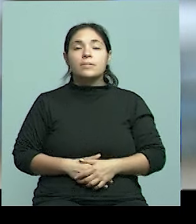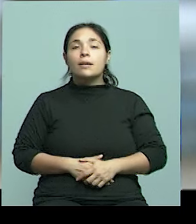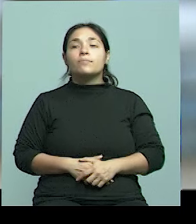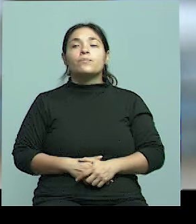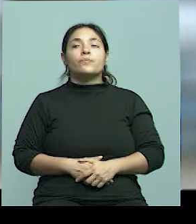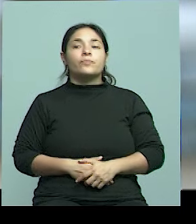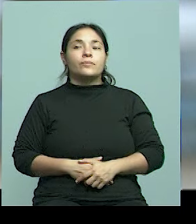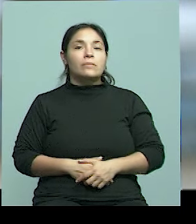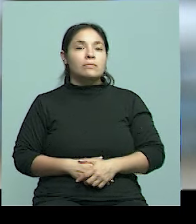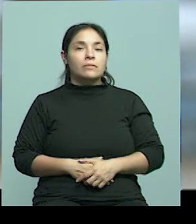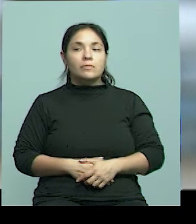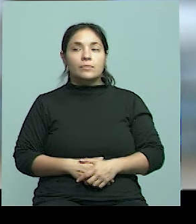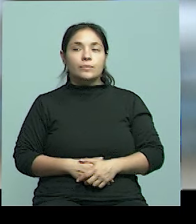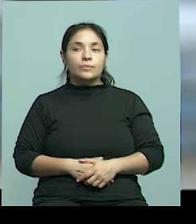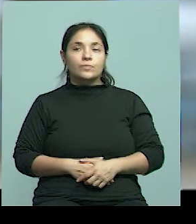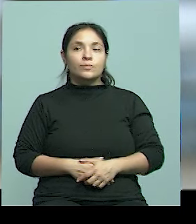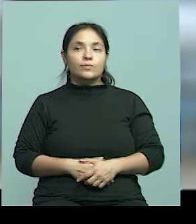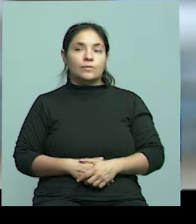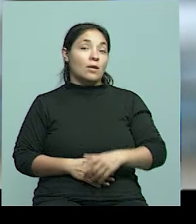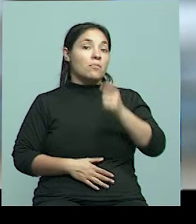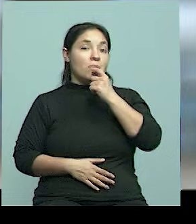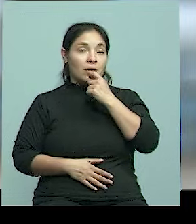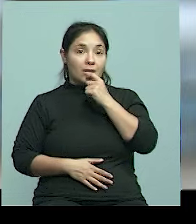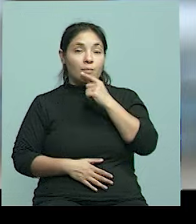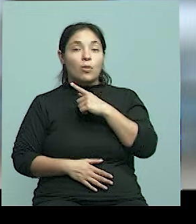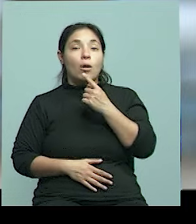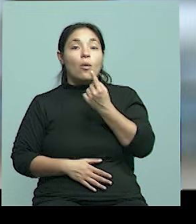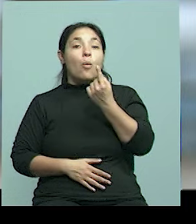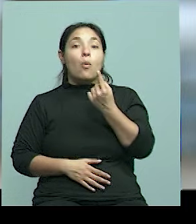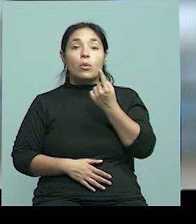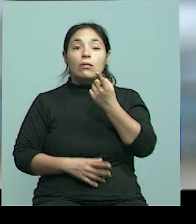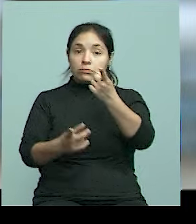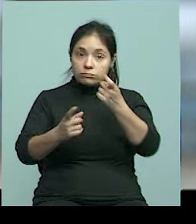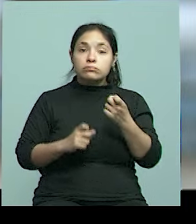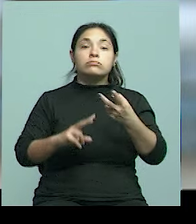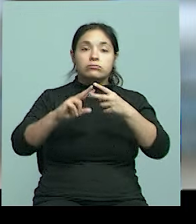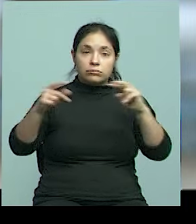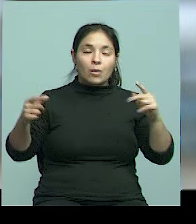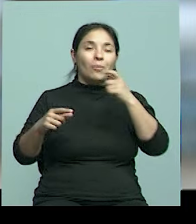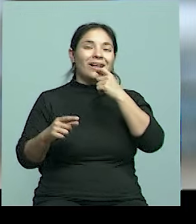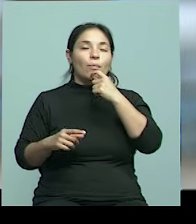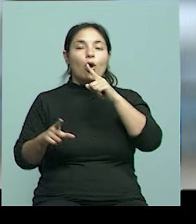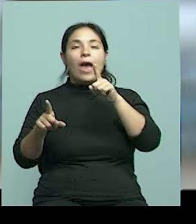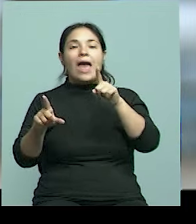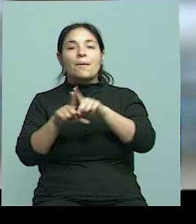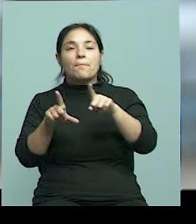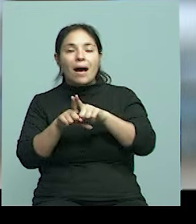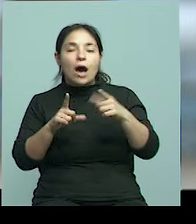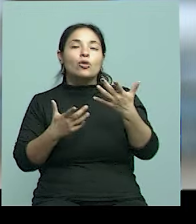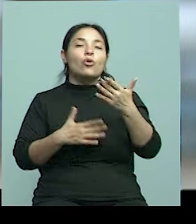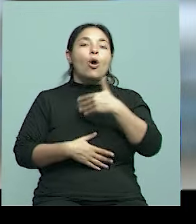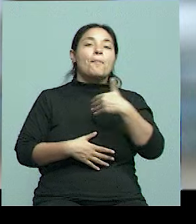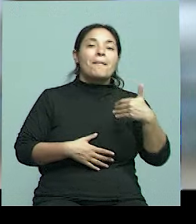casos que han surgido posibilidad de hacer algún estudio de media hermandad o de maternidad,